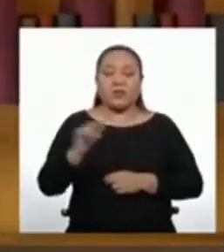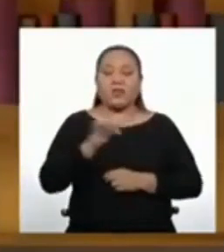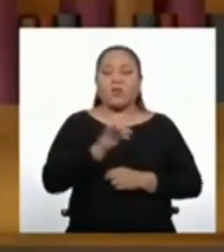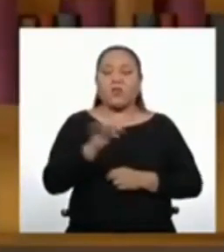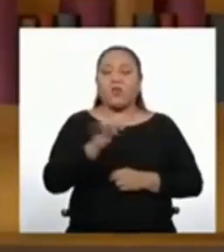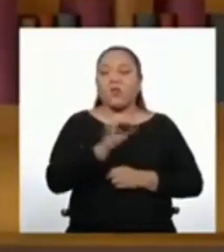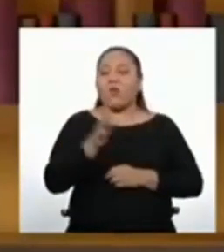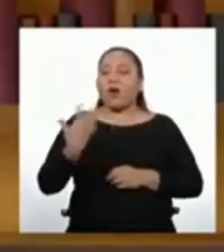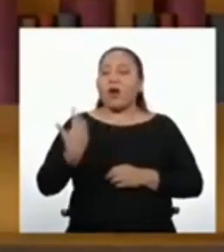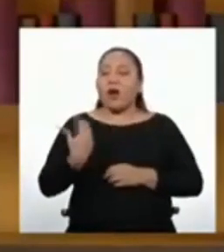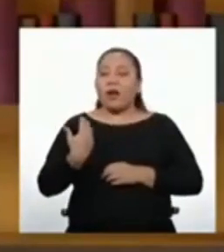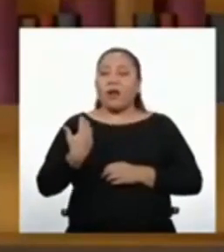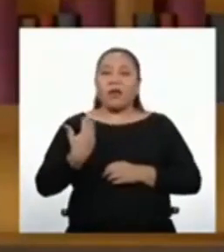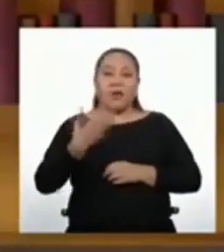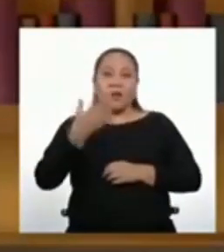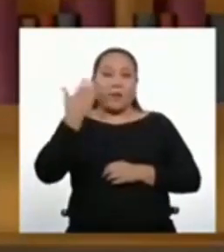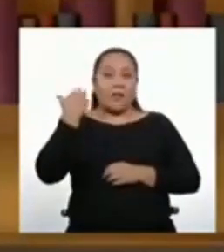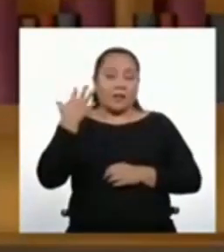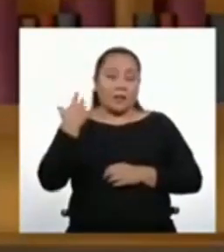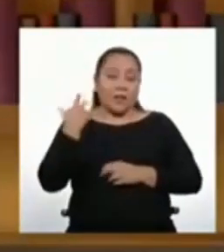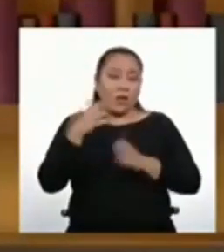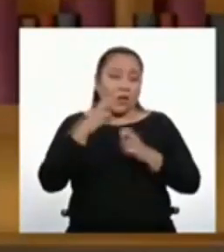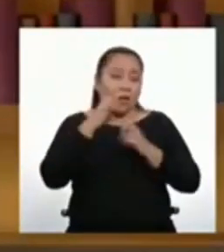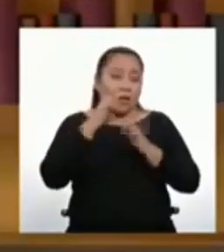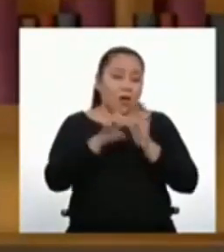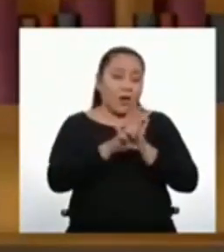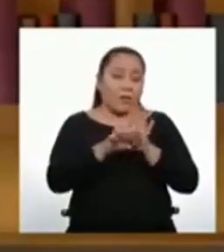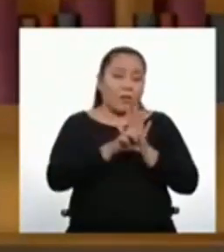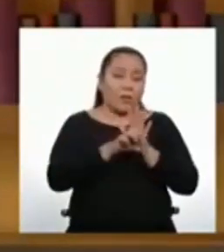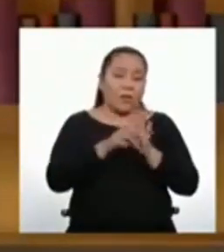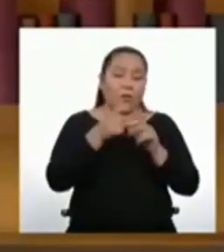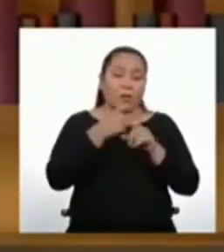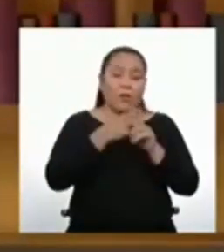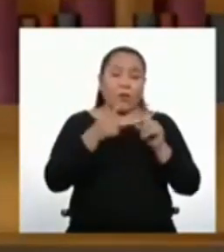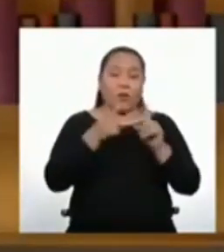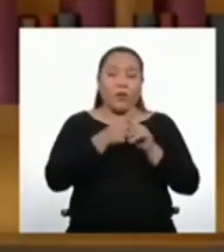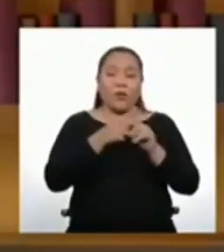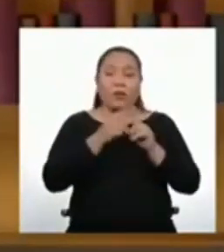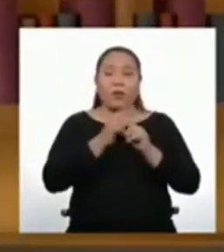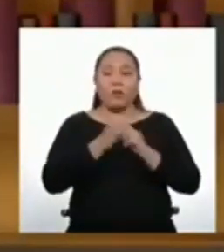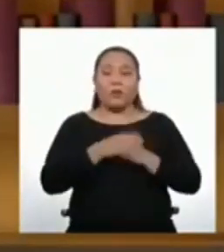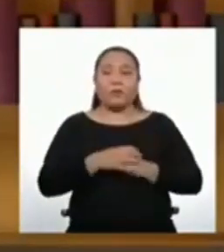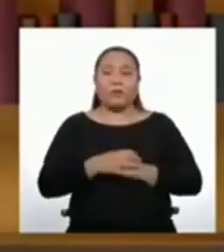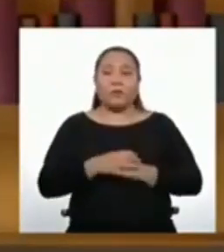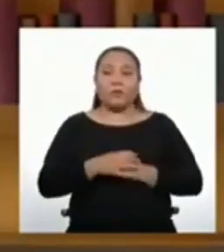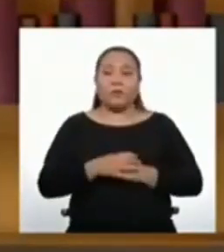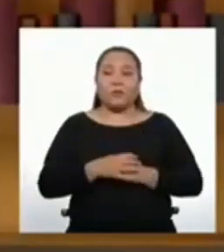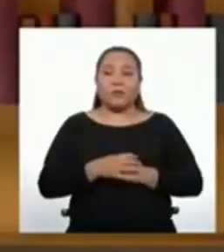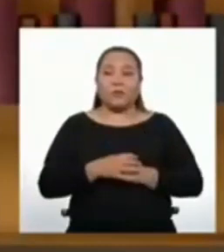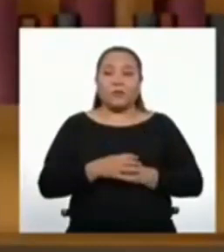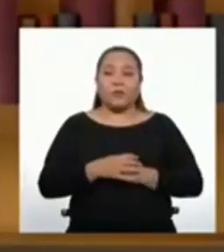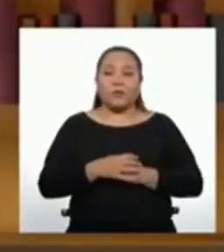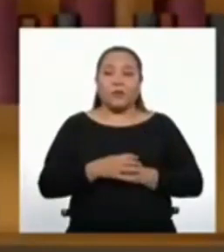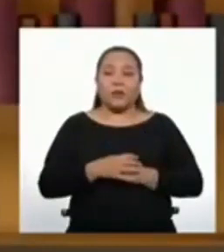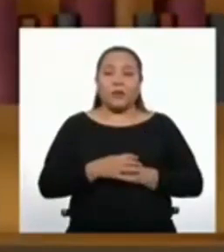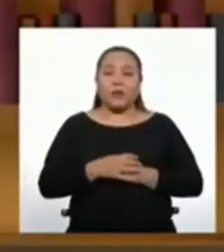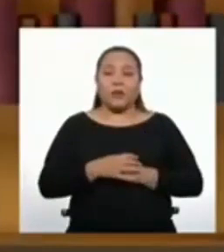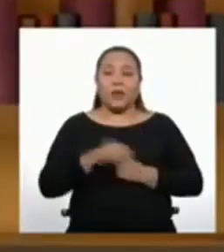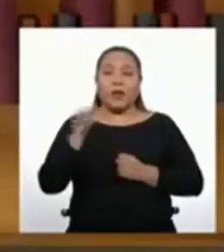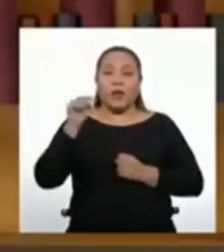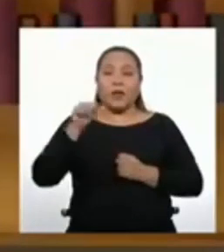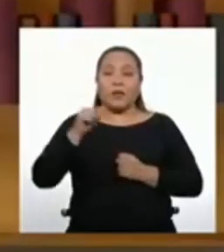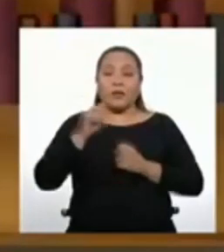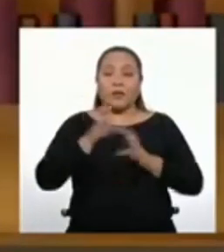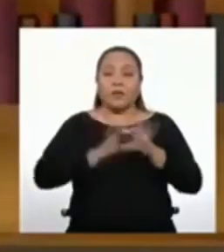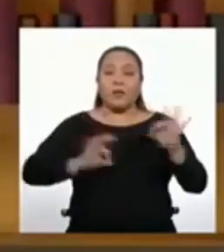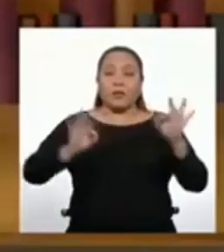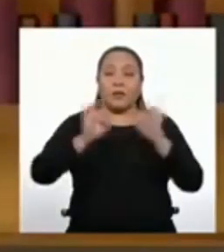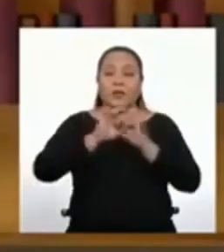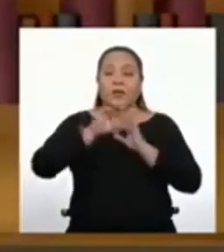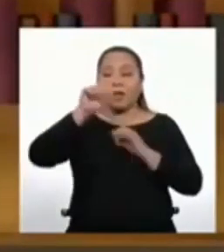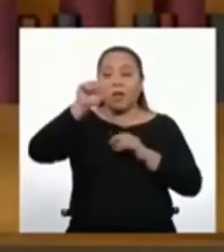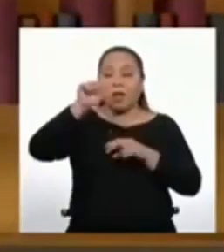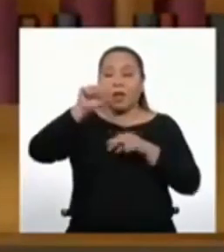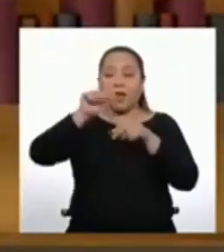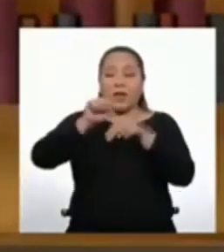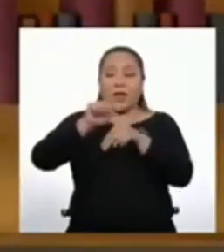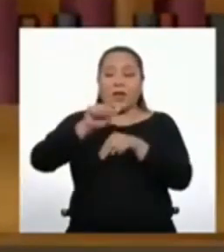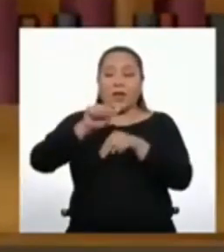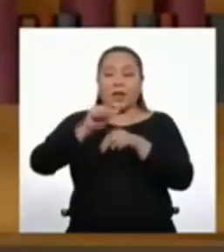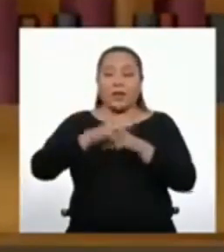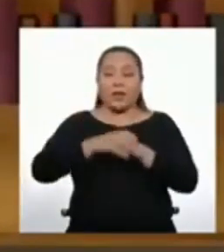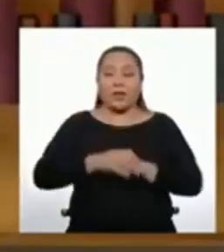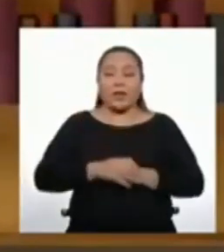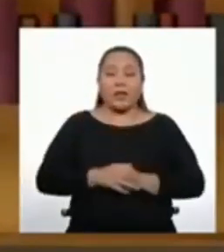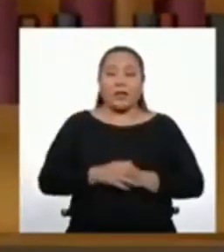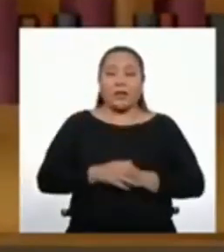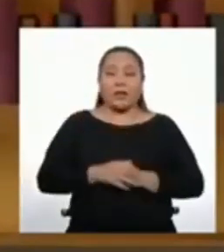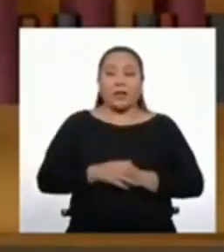mismas variables de la ecuación anterior. Además del a sub 1 del primer término, el a sub n del término enésimo, la r